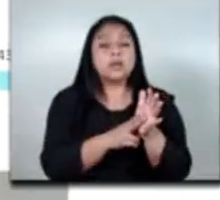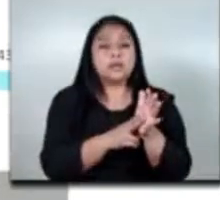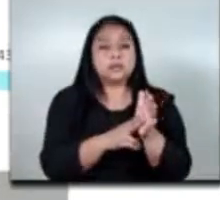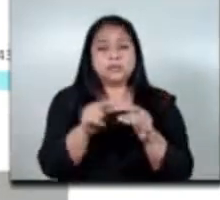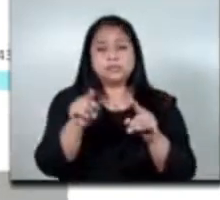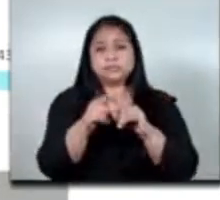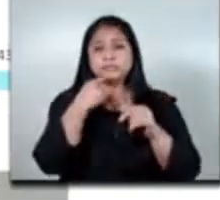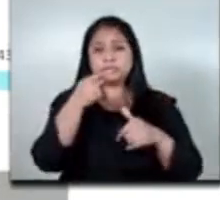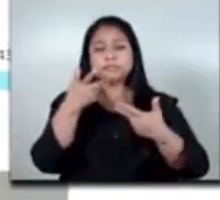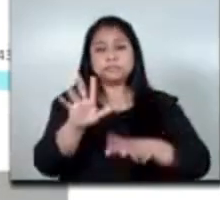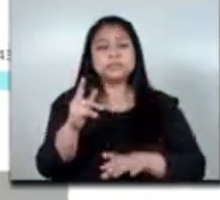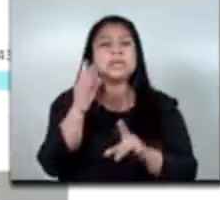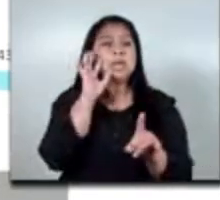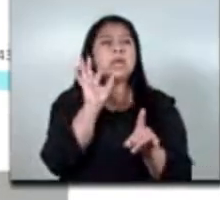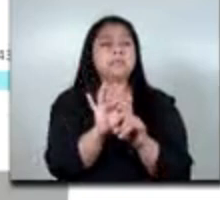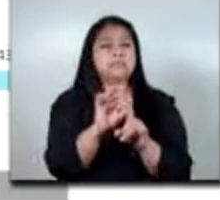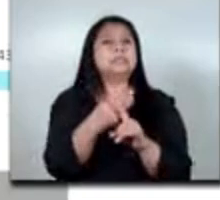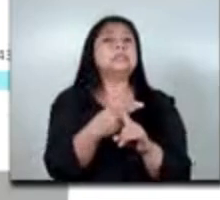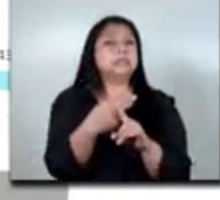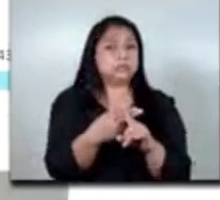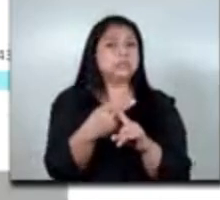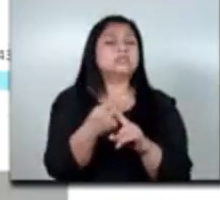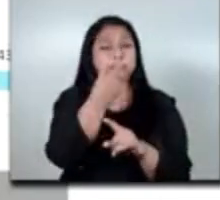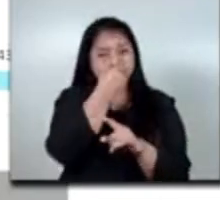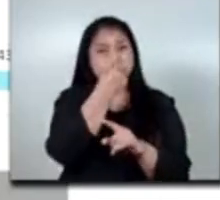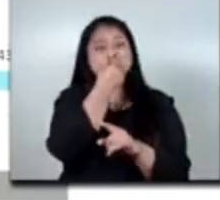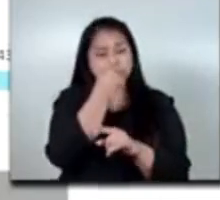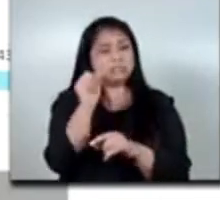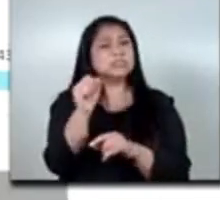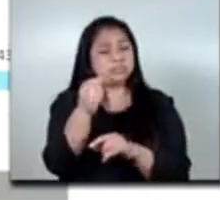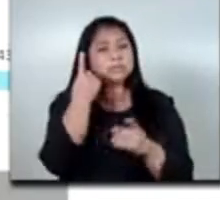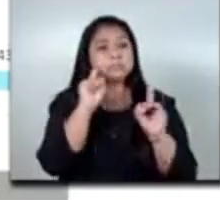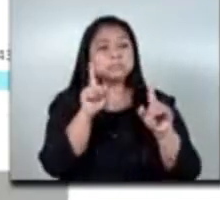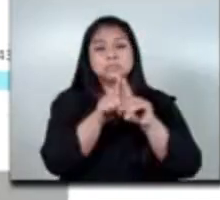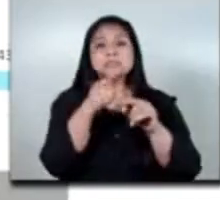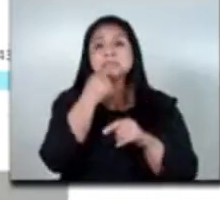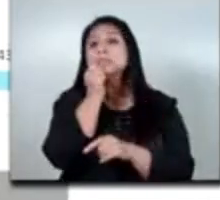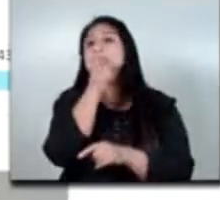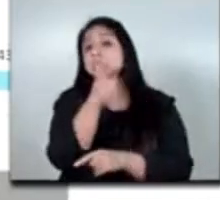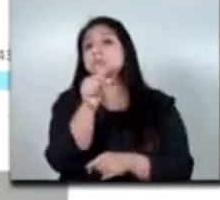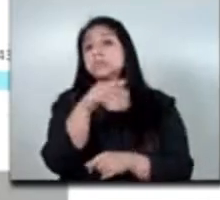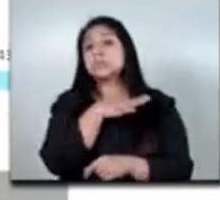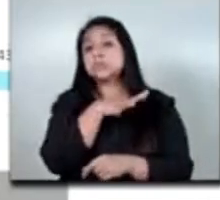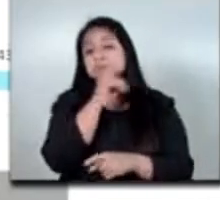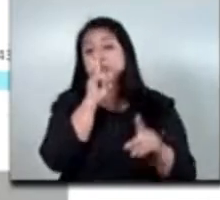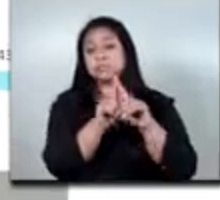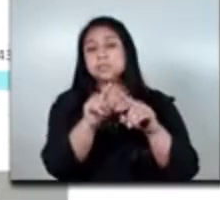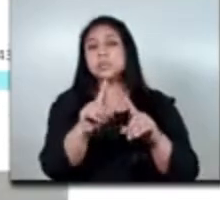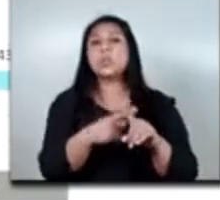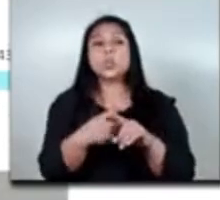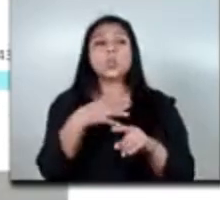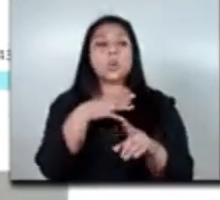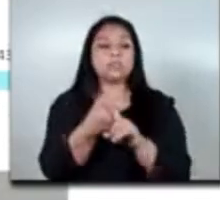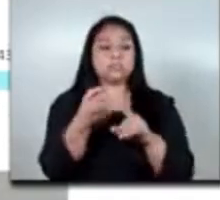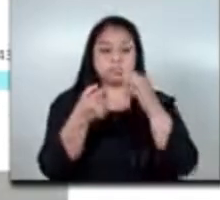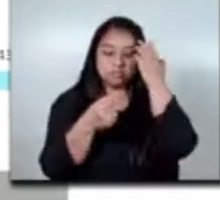objeto de riesgos de mucha corrupción verdad por la necesidad pero hemos planteado las denuncias penales correspondientes cuando hemos tenido ocasión de eso